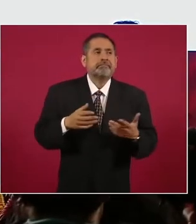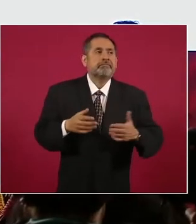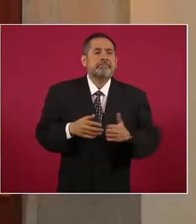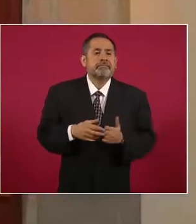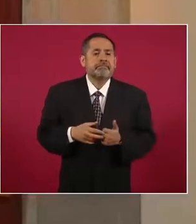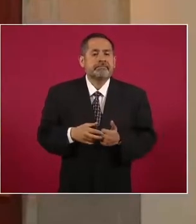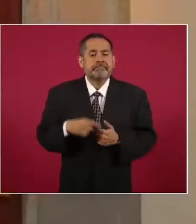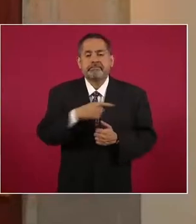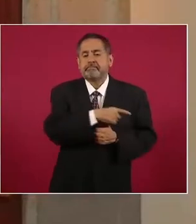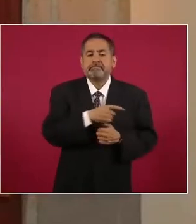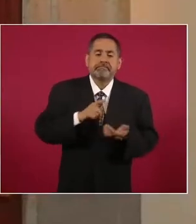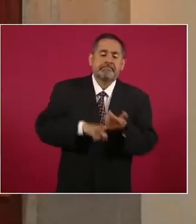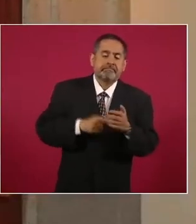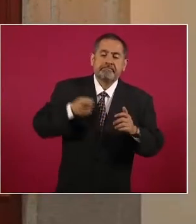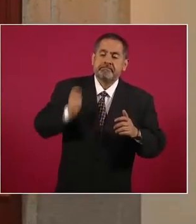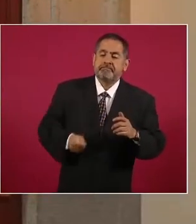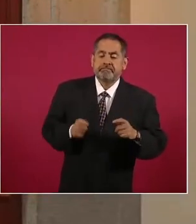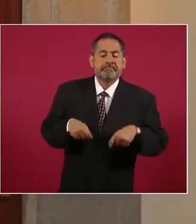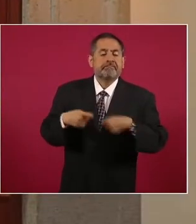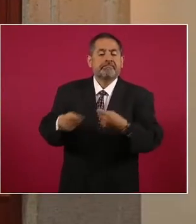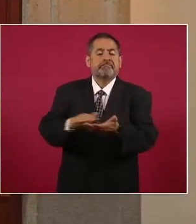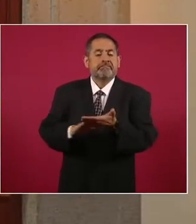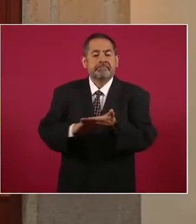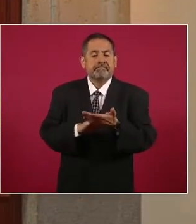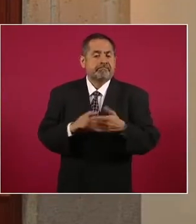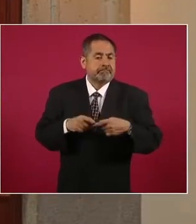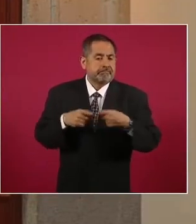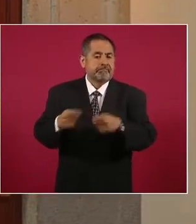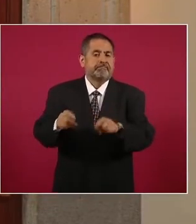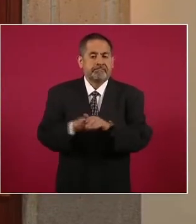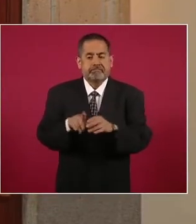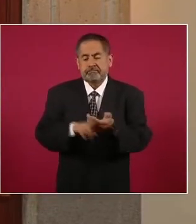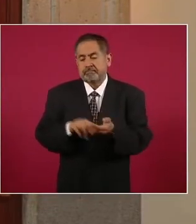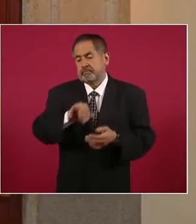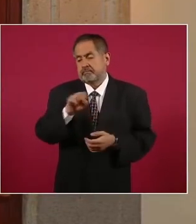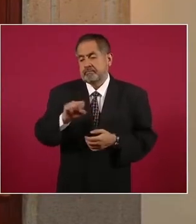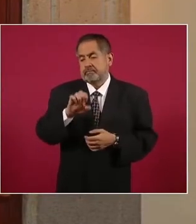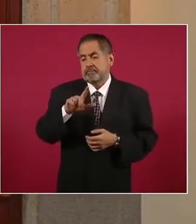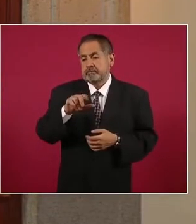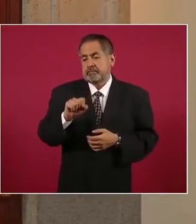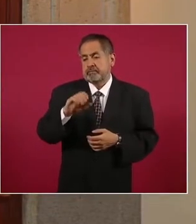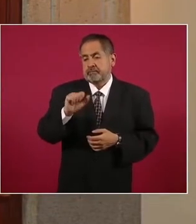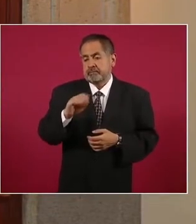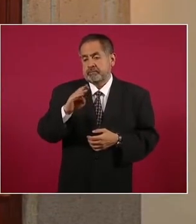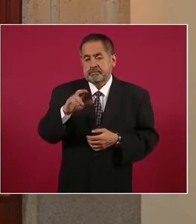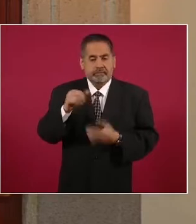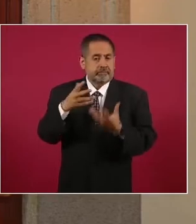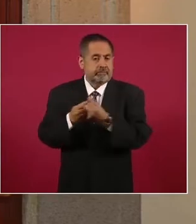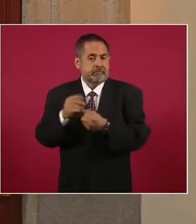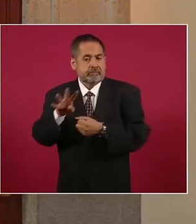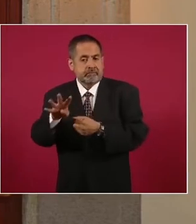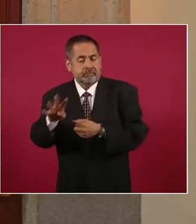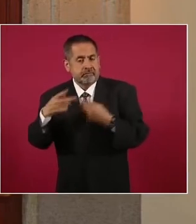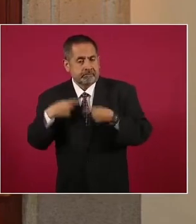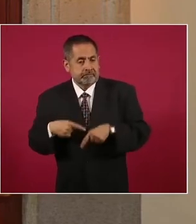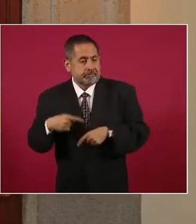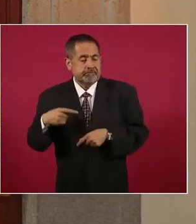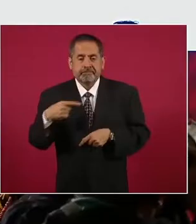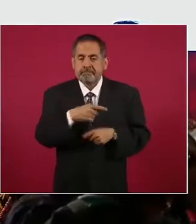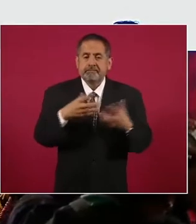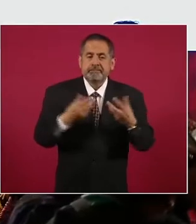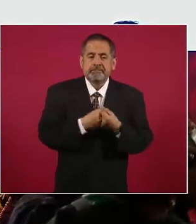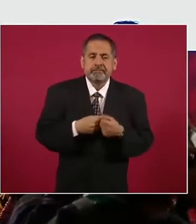sentencia absolutoria, en primera instancia de José Luis Abarca y 19 personas, acumula un total